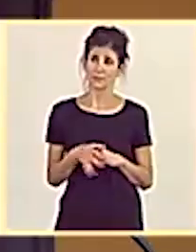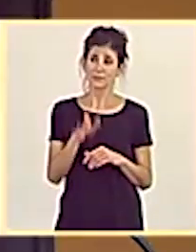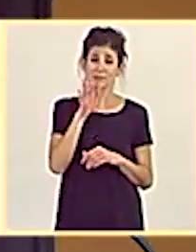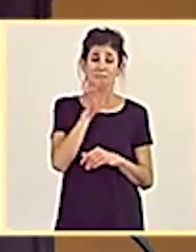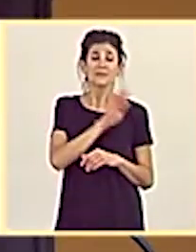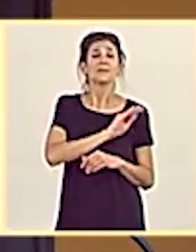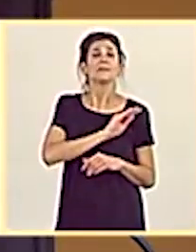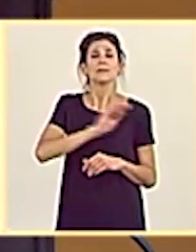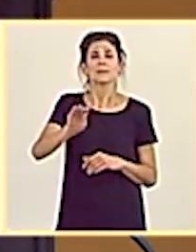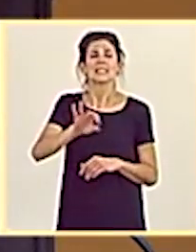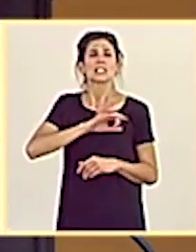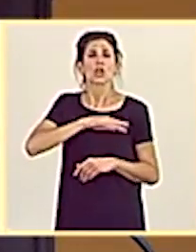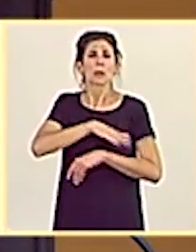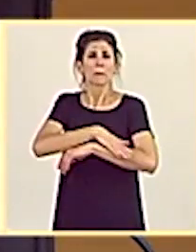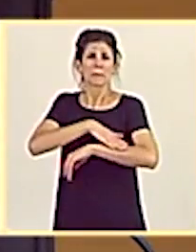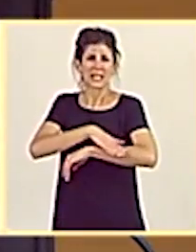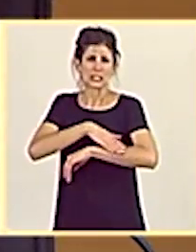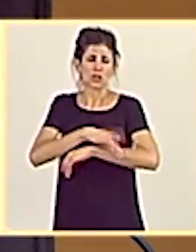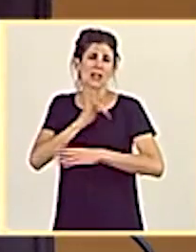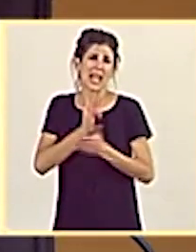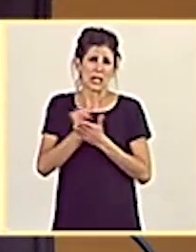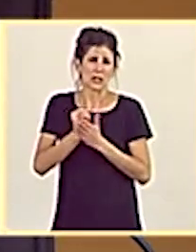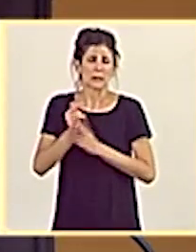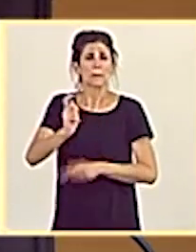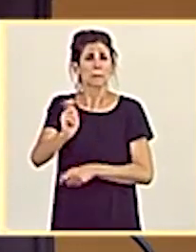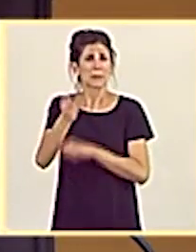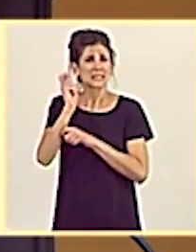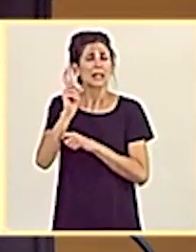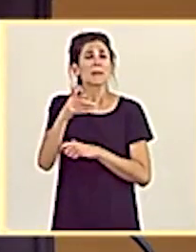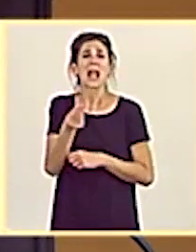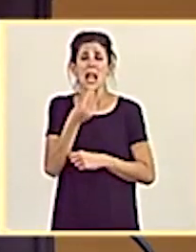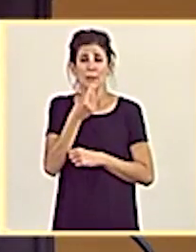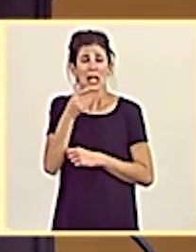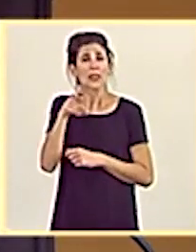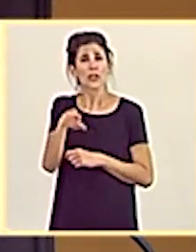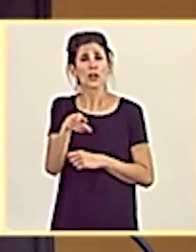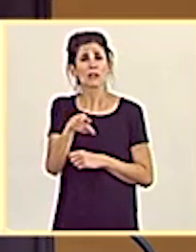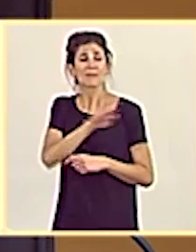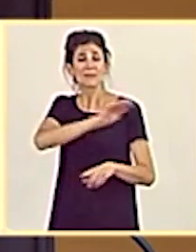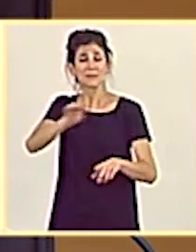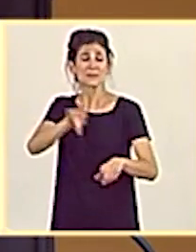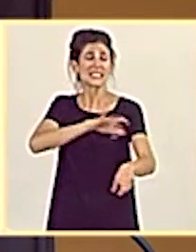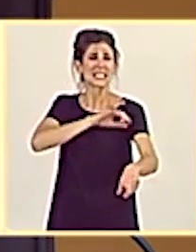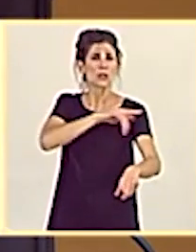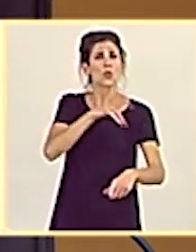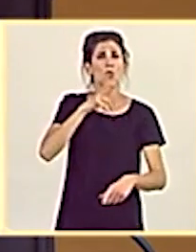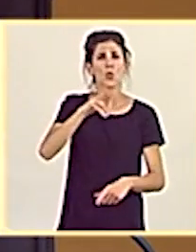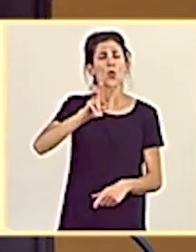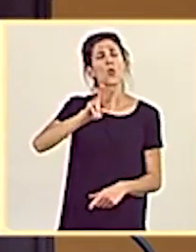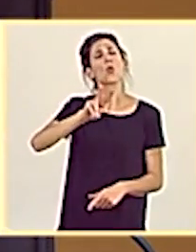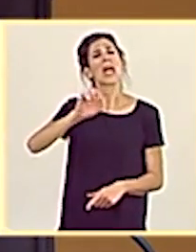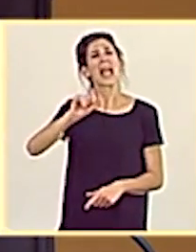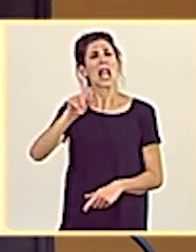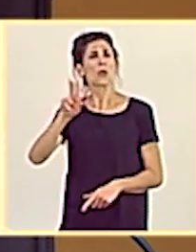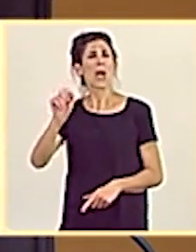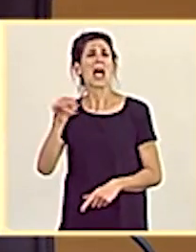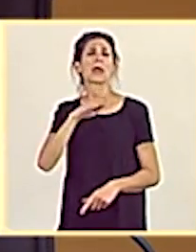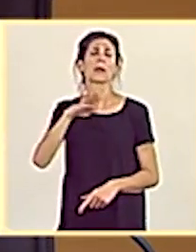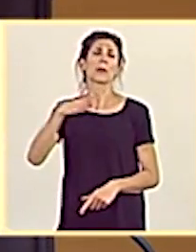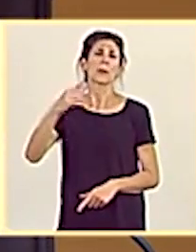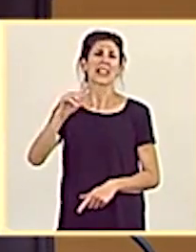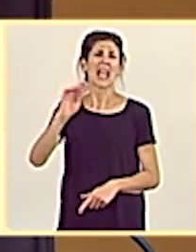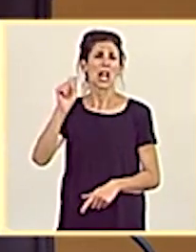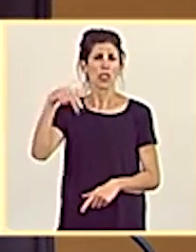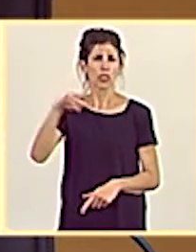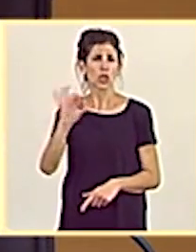La dirigida al señor ministro de Agricultura, Pesca y Alimentación, pregunta del senador Huelva Betanzos del Grupo Parlamentario